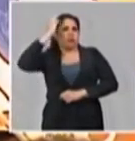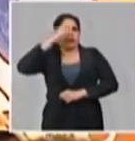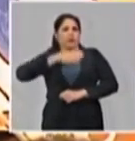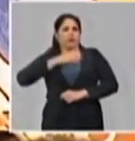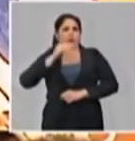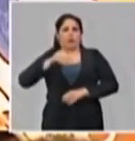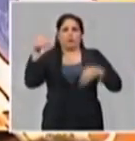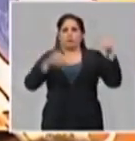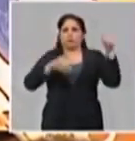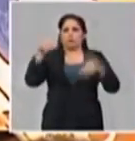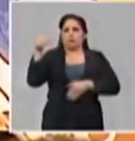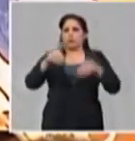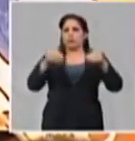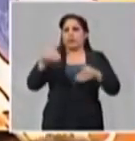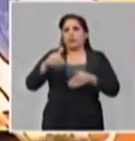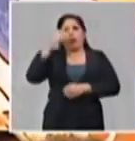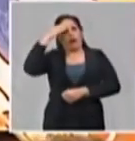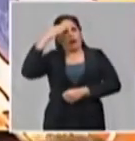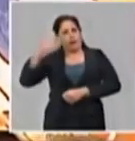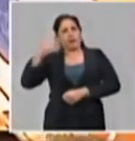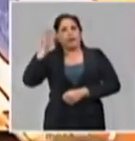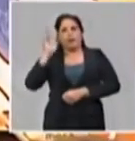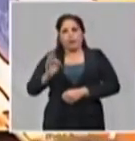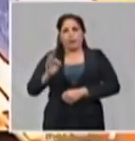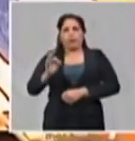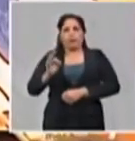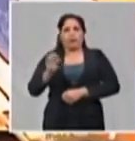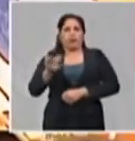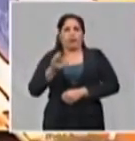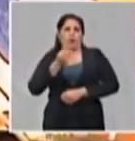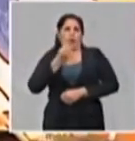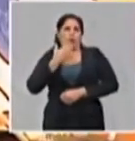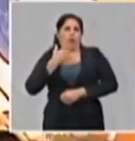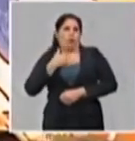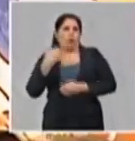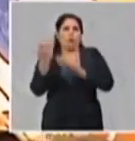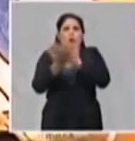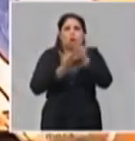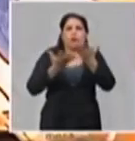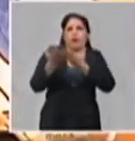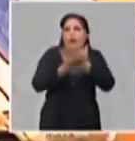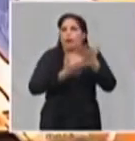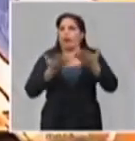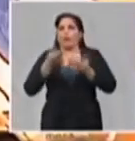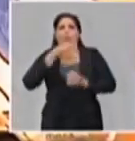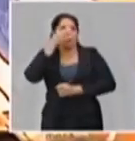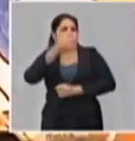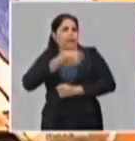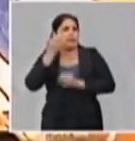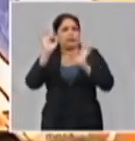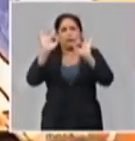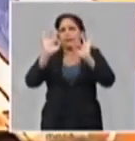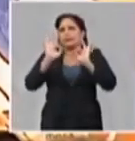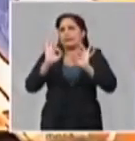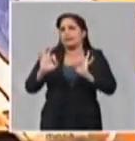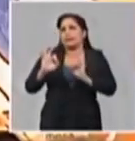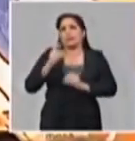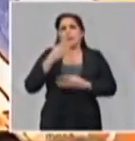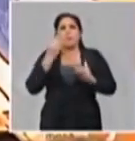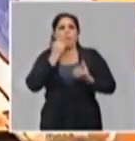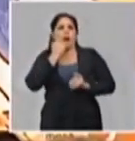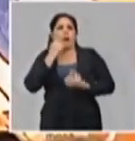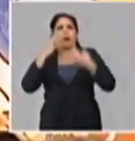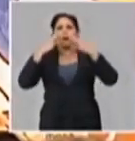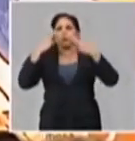participantes que, bueno, agradecían este ejercicio que se hizo con una explicación detallada, que es mucho